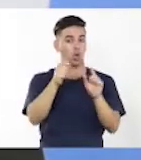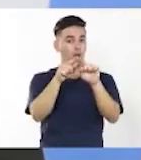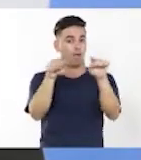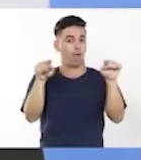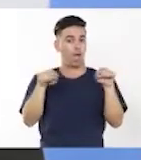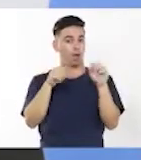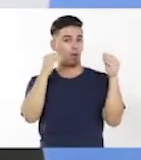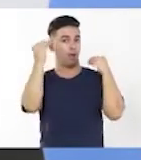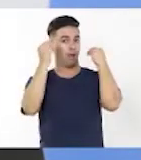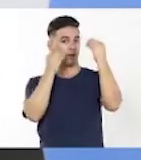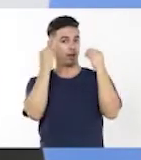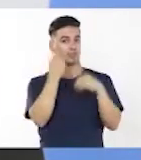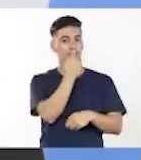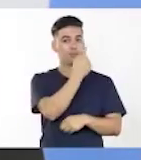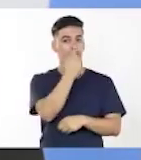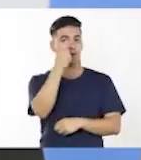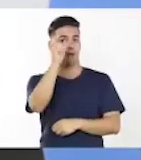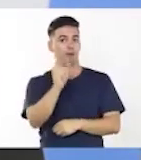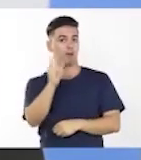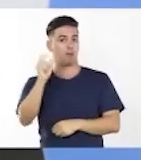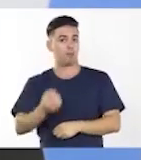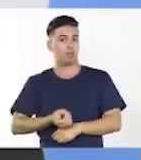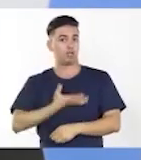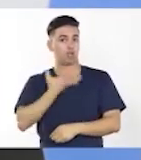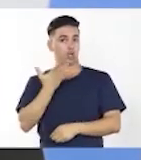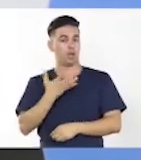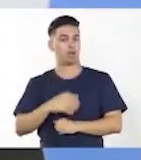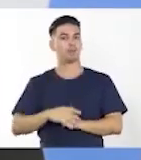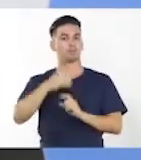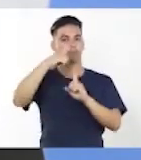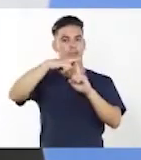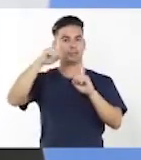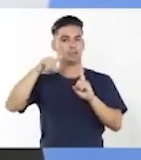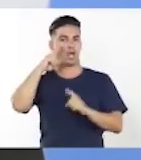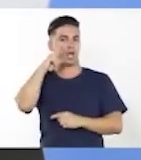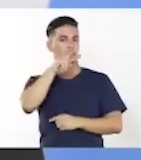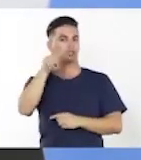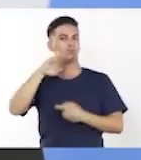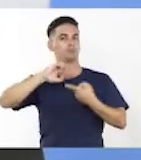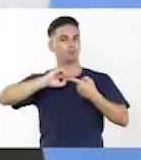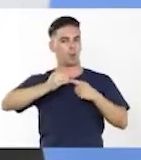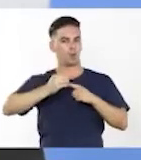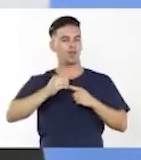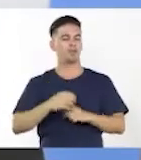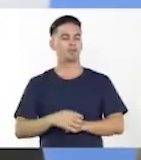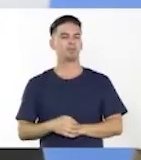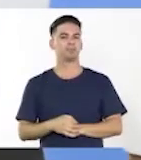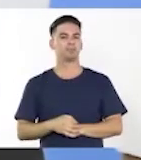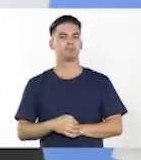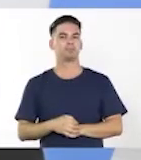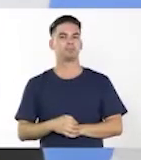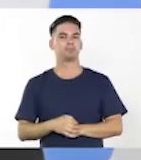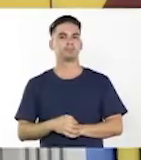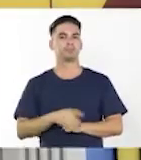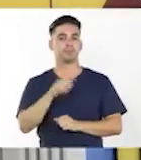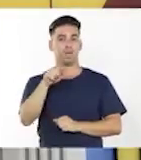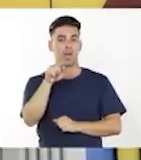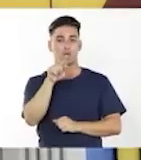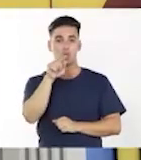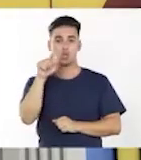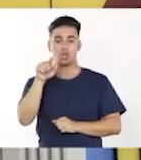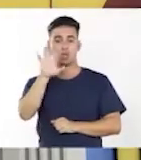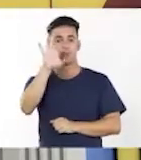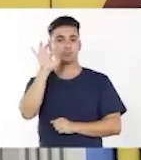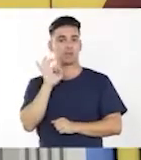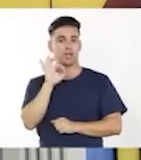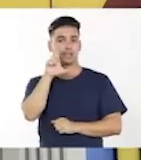se analice cada personaje y en la puesta en escena de la comedia. Bien, ahí ustedes van